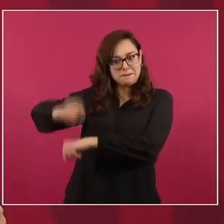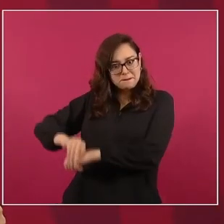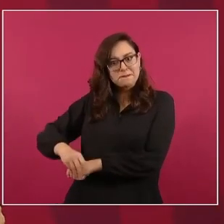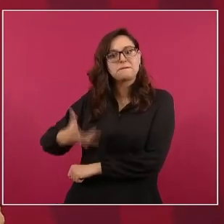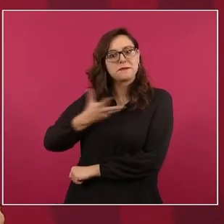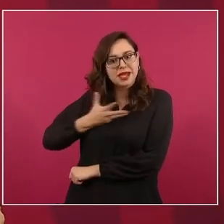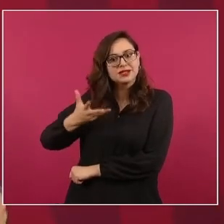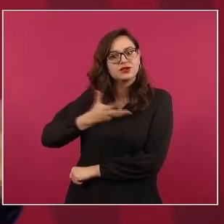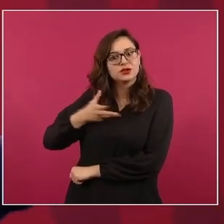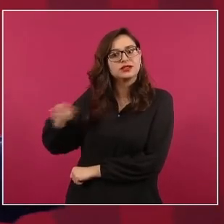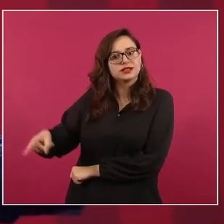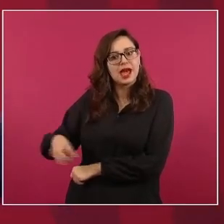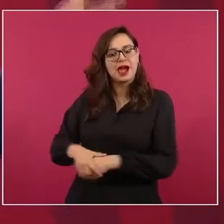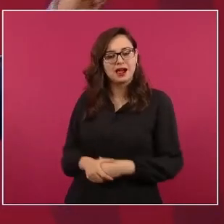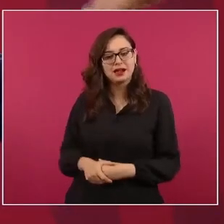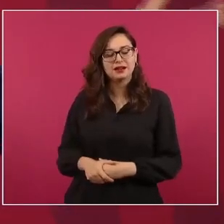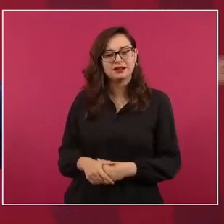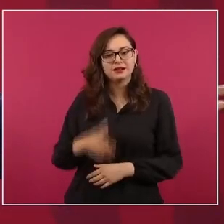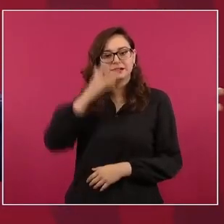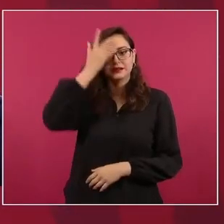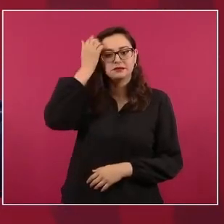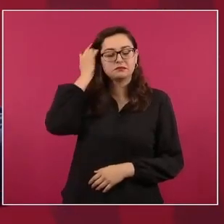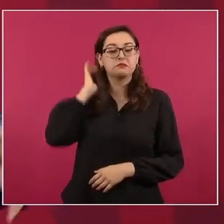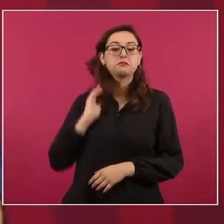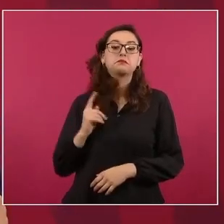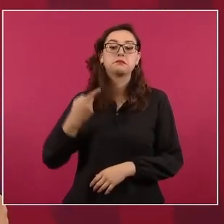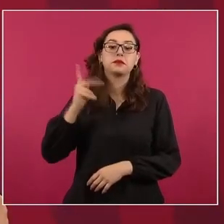¿qué me encuentro?